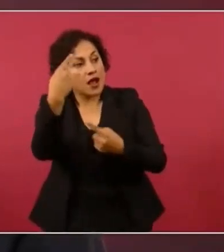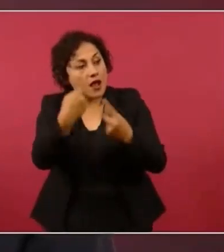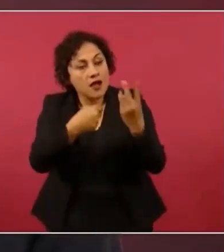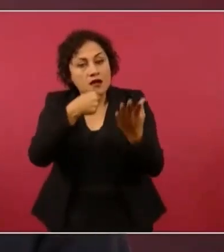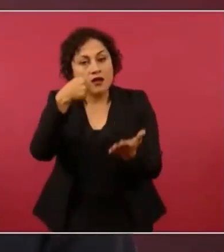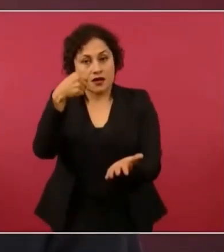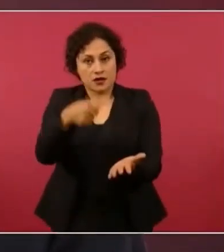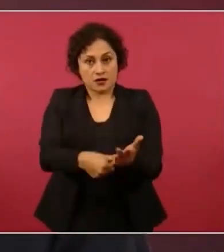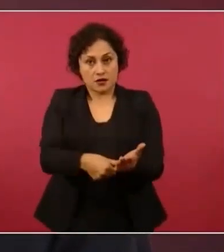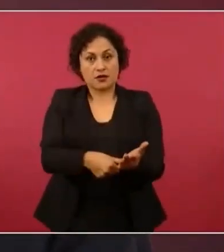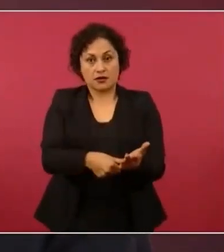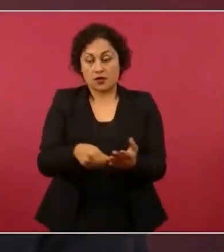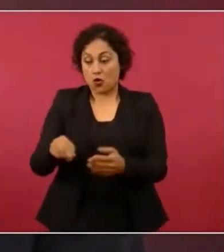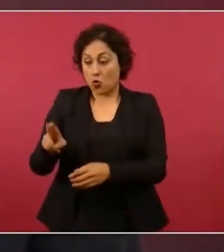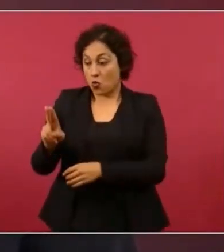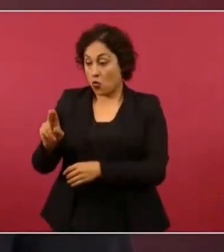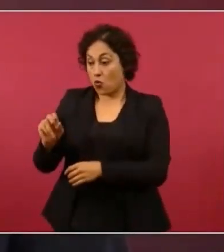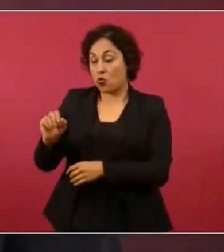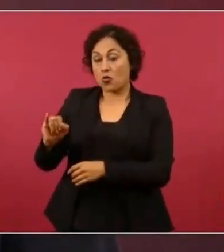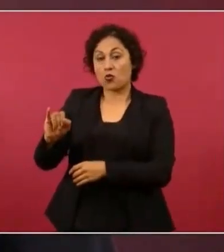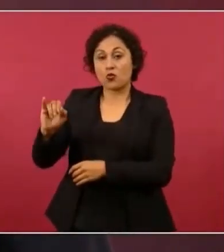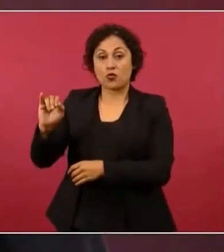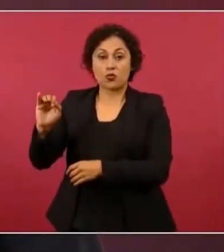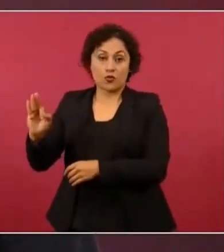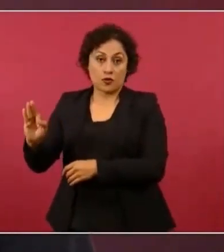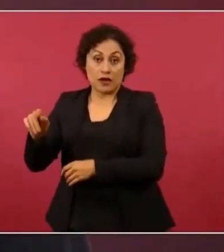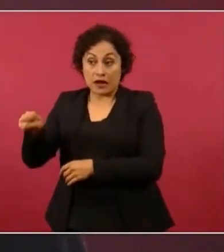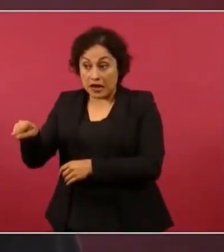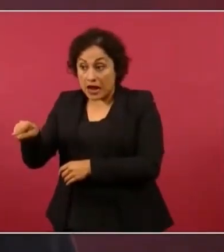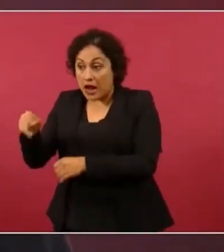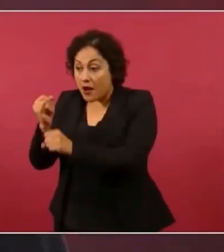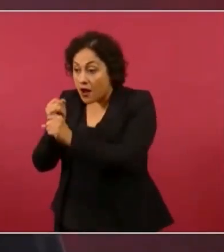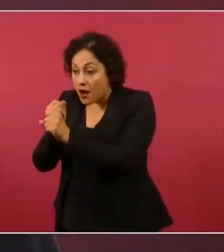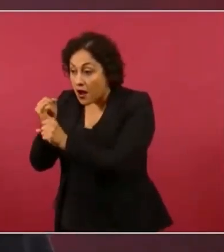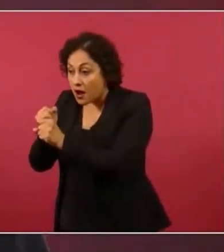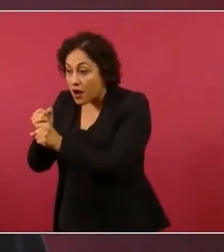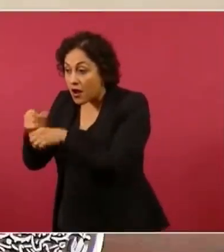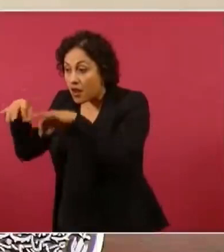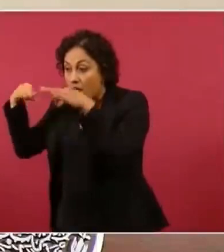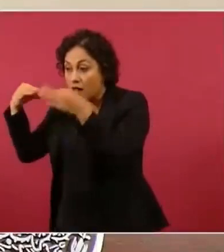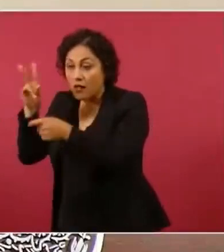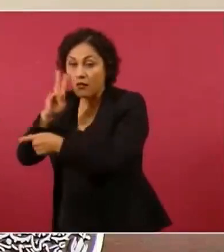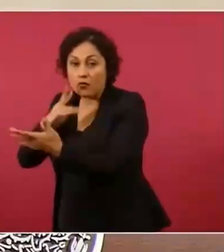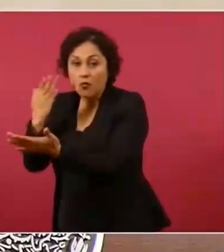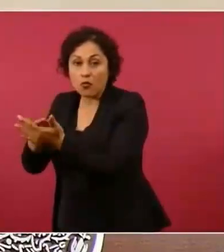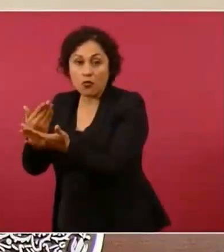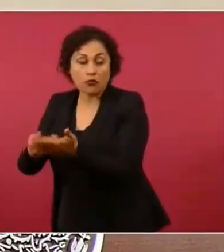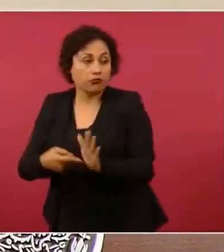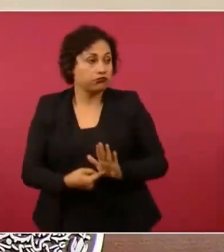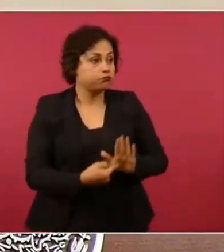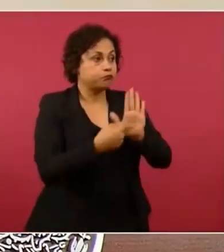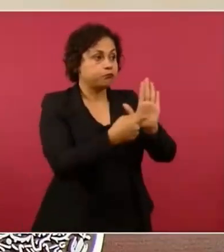de la Unidad de Inteligencia Financiera y como copartícipe del